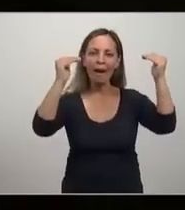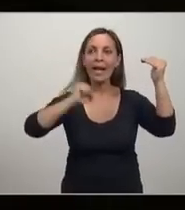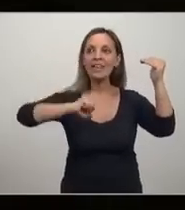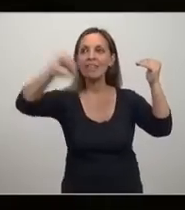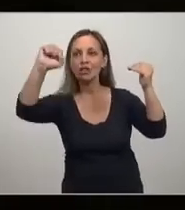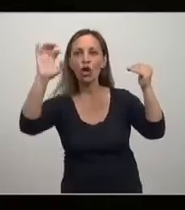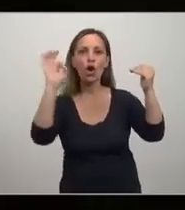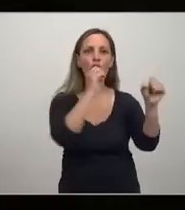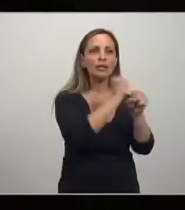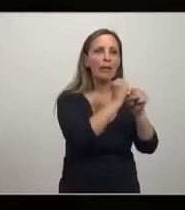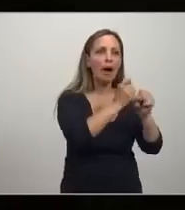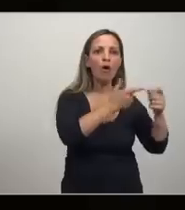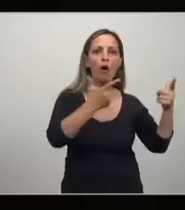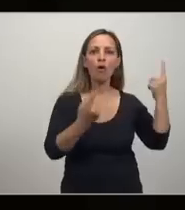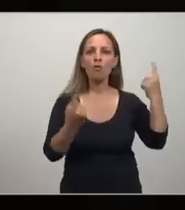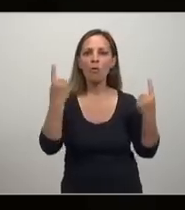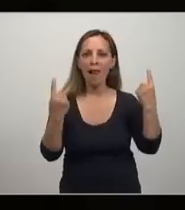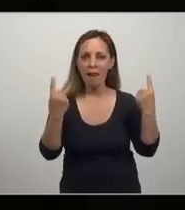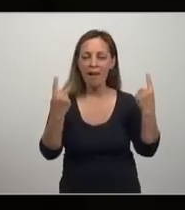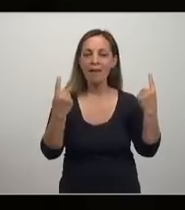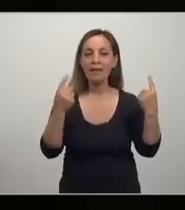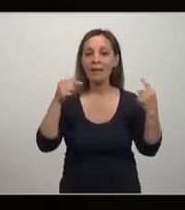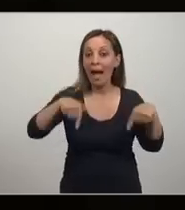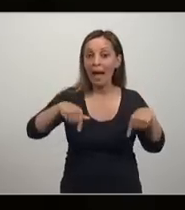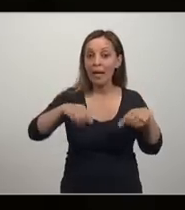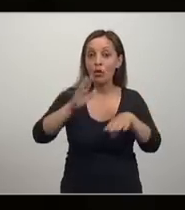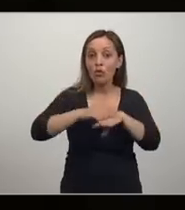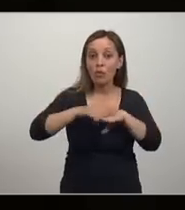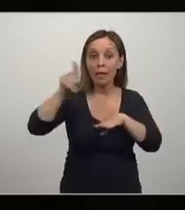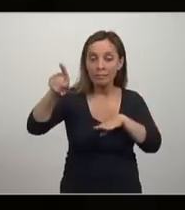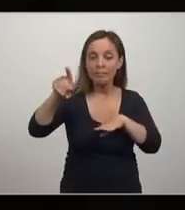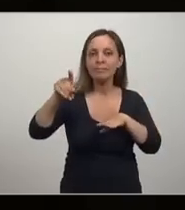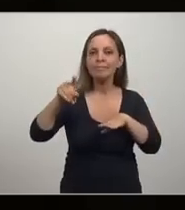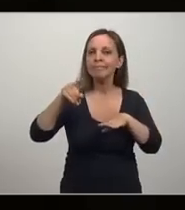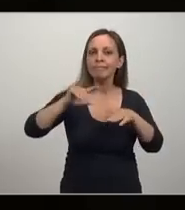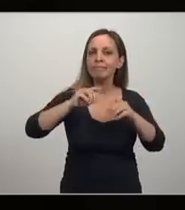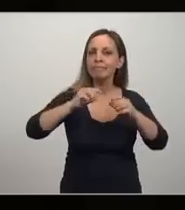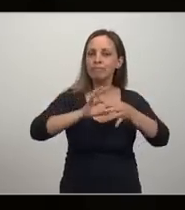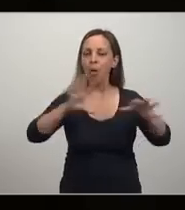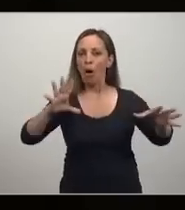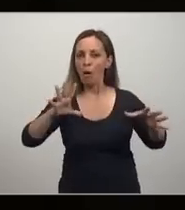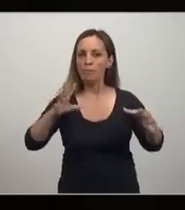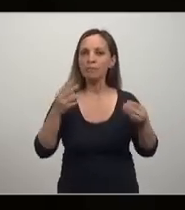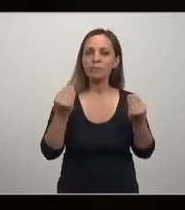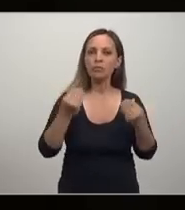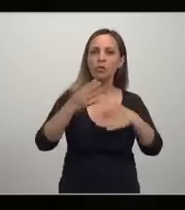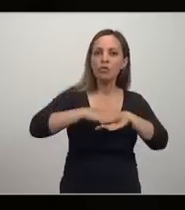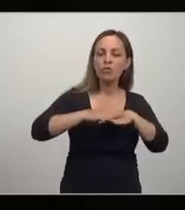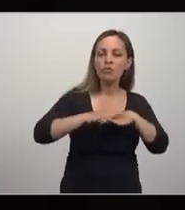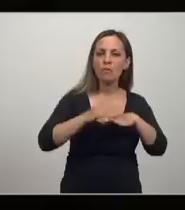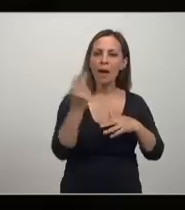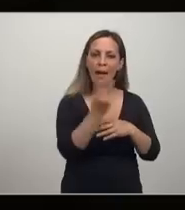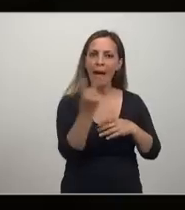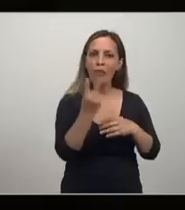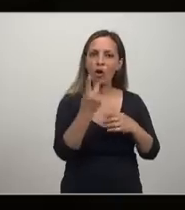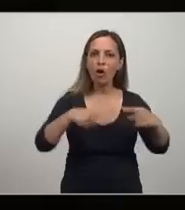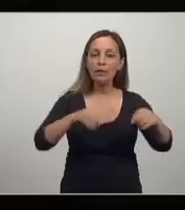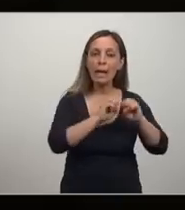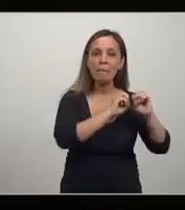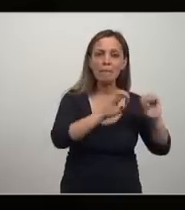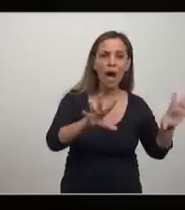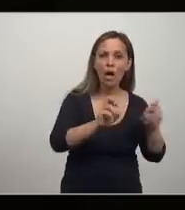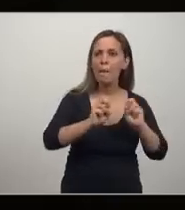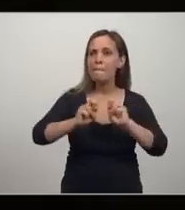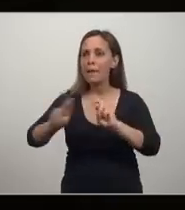inflación y empleo. Acá dejaron de funcionar porque el problema era de costos, ¿no? Y agravaban probablemente las dos cosas, las políticas de